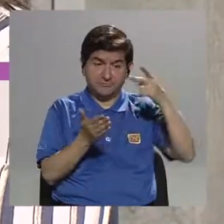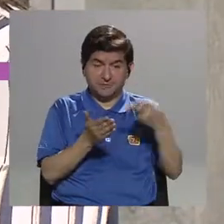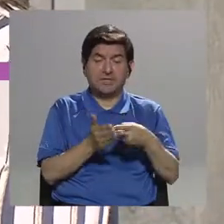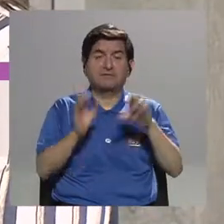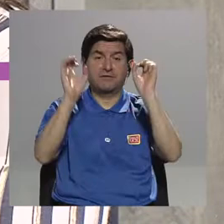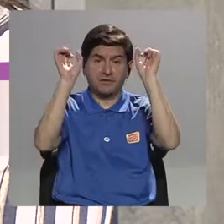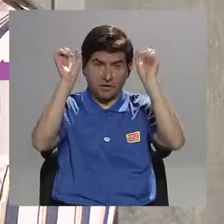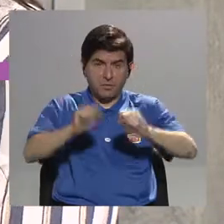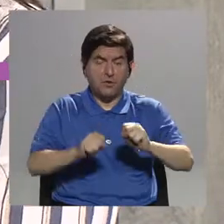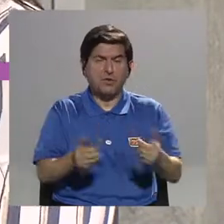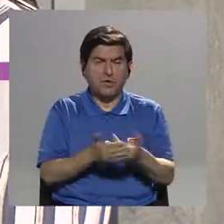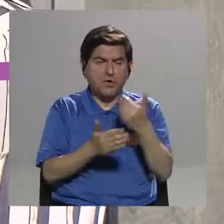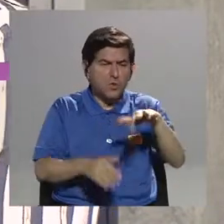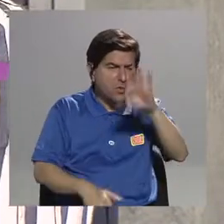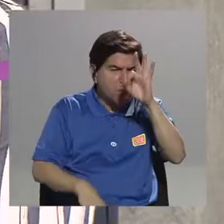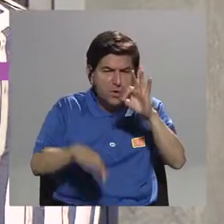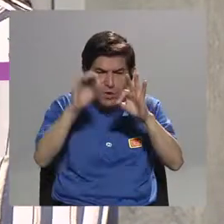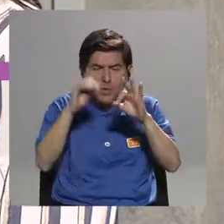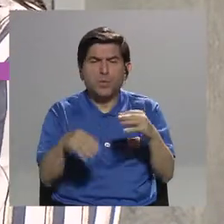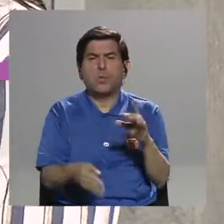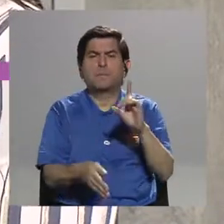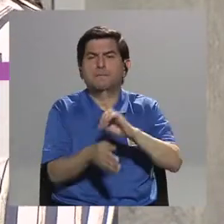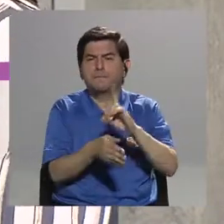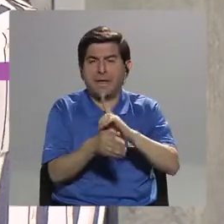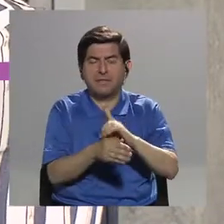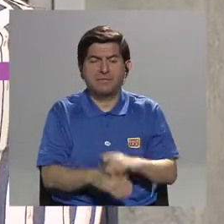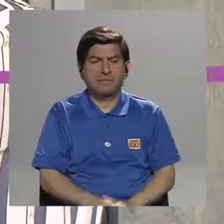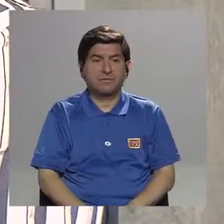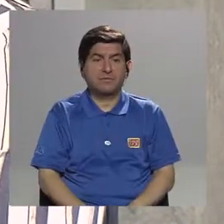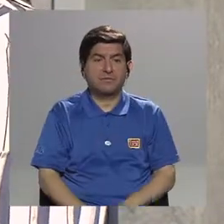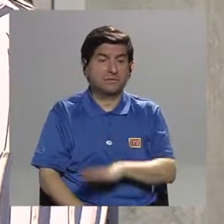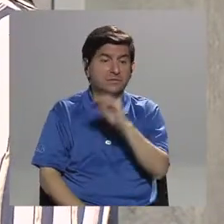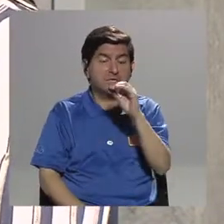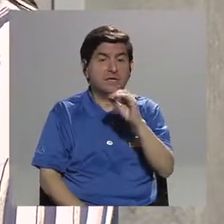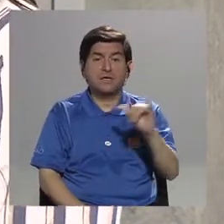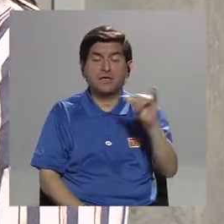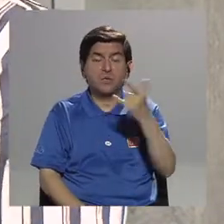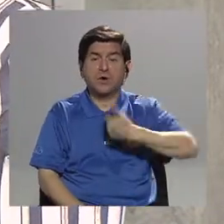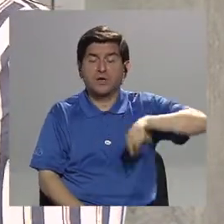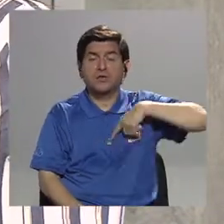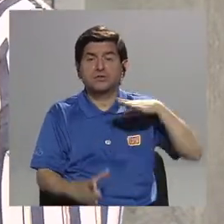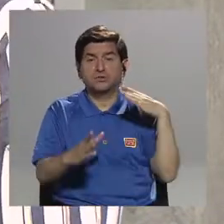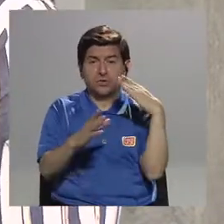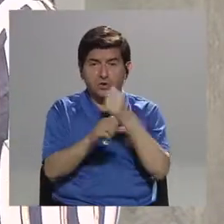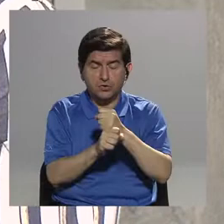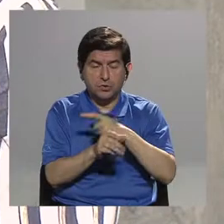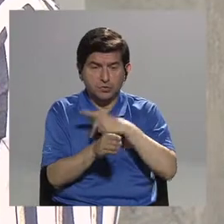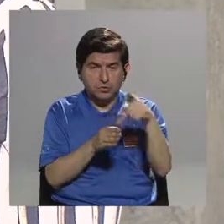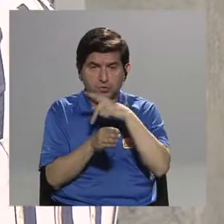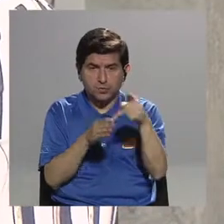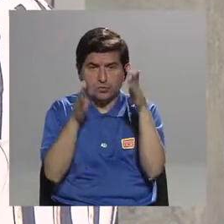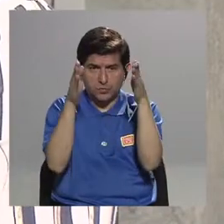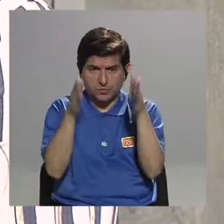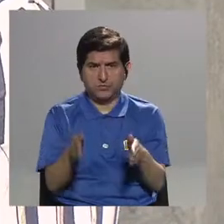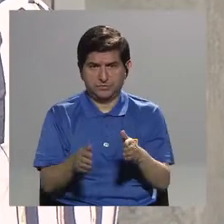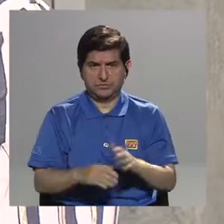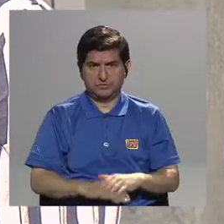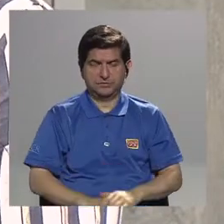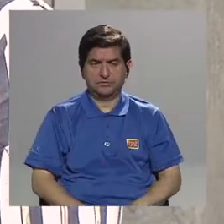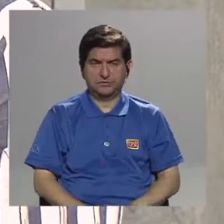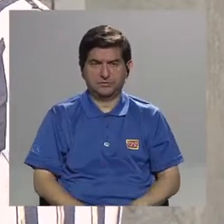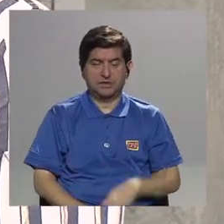pie para que se puedan dar nuevos descubrimientos médicos y que podamos crear profesionales